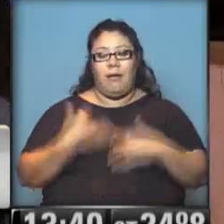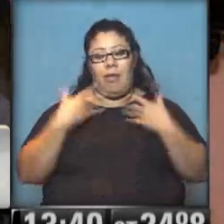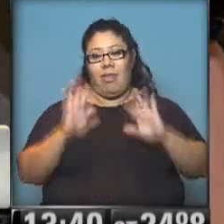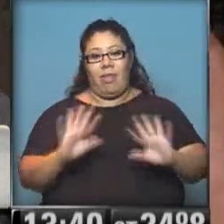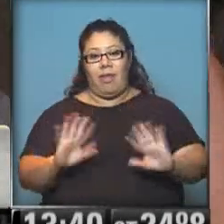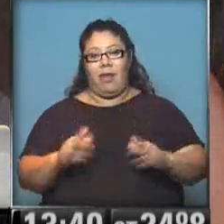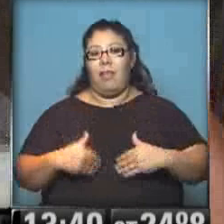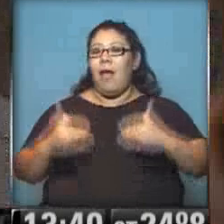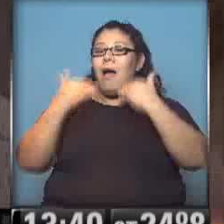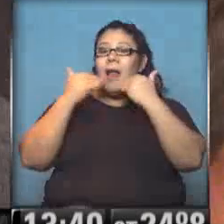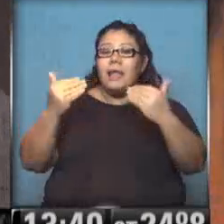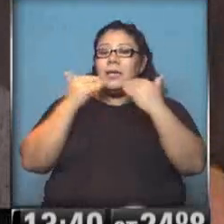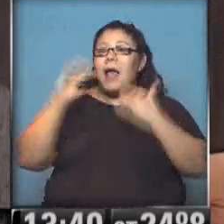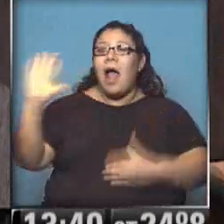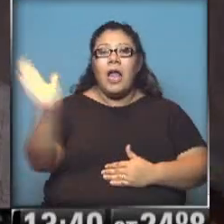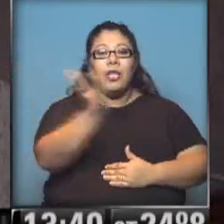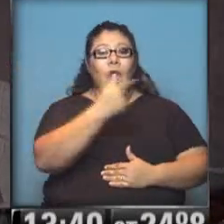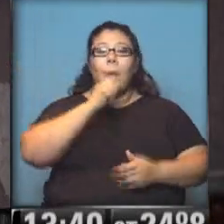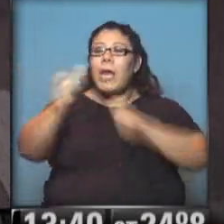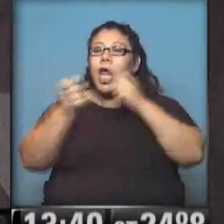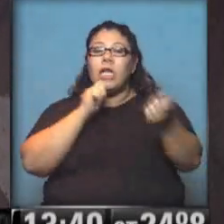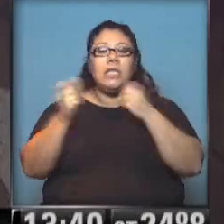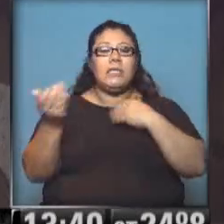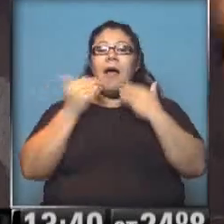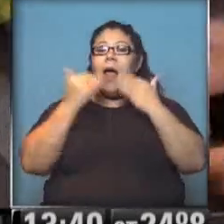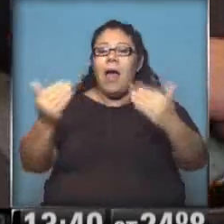Gracias, gracias a todos Gracias